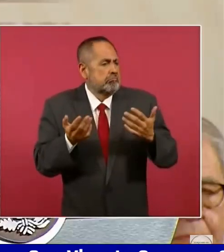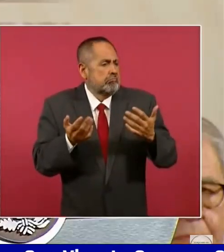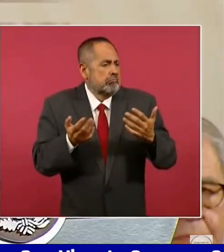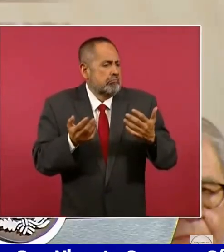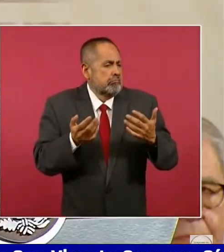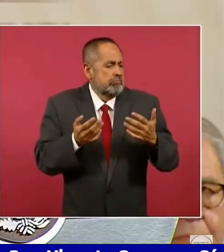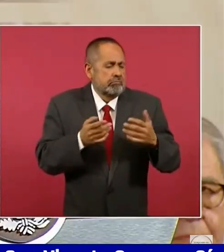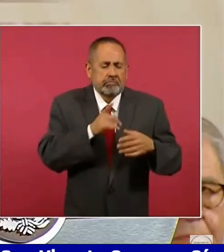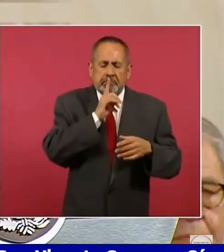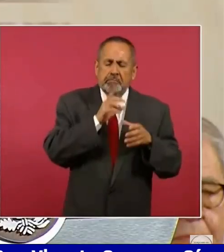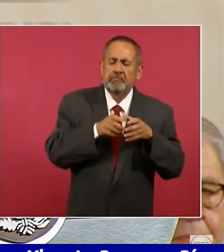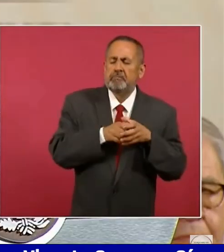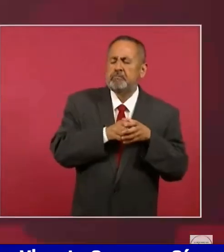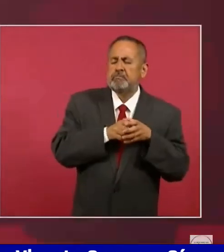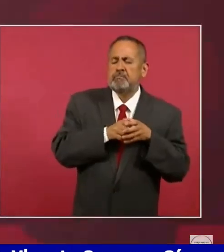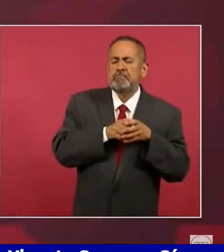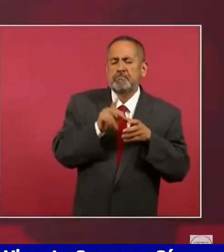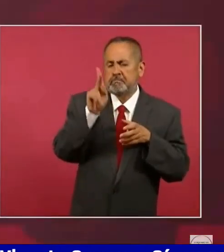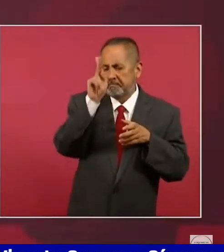razonables.